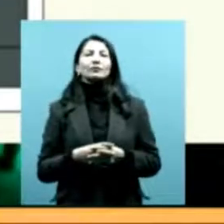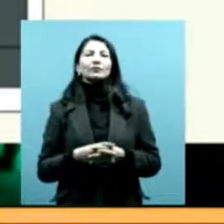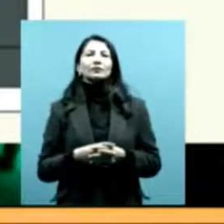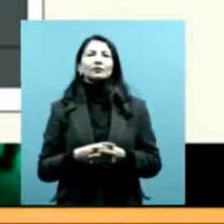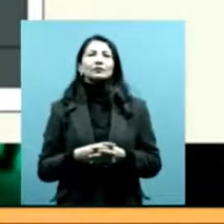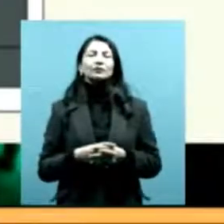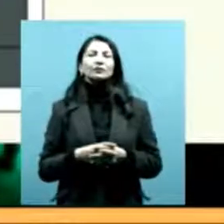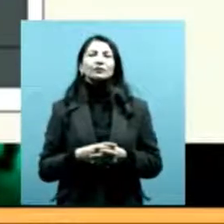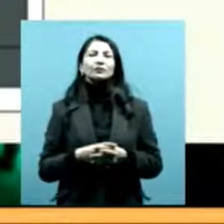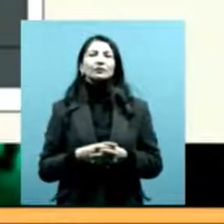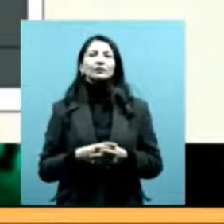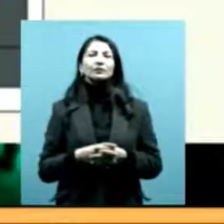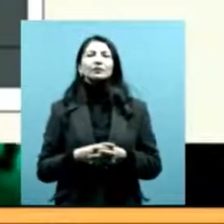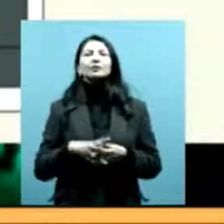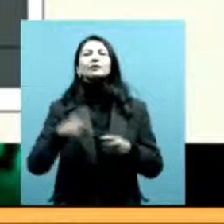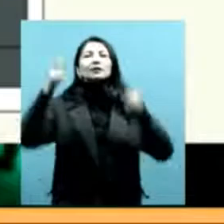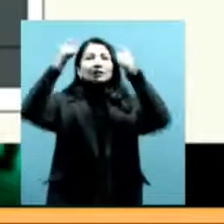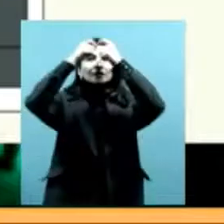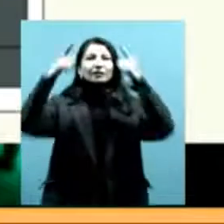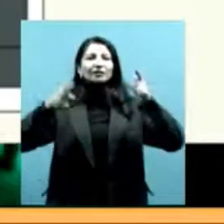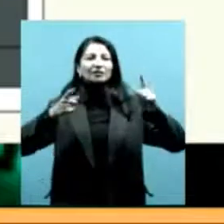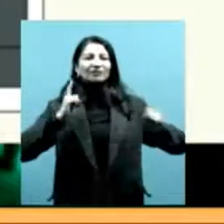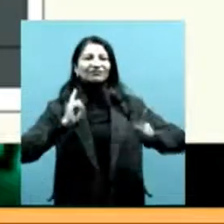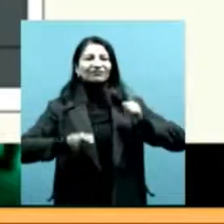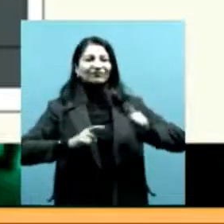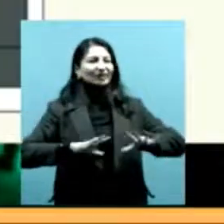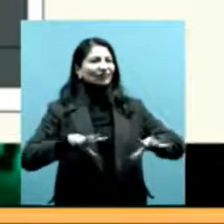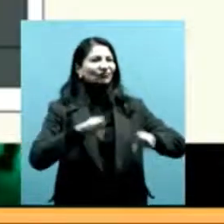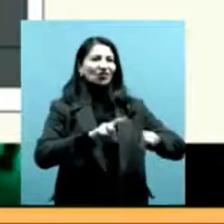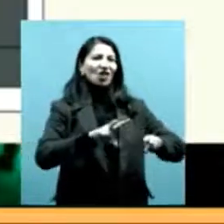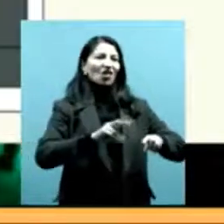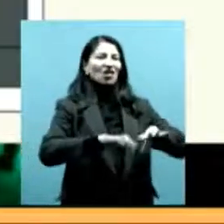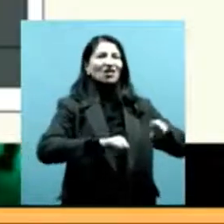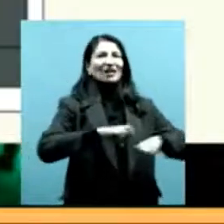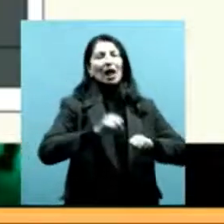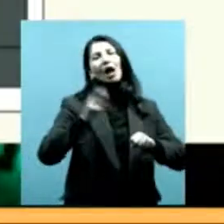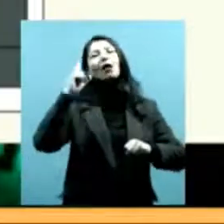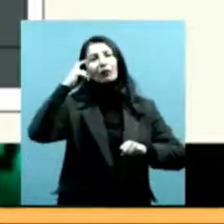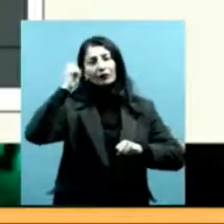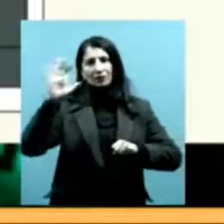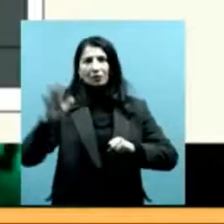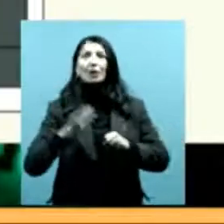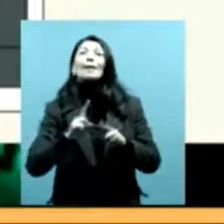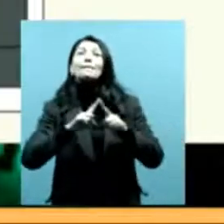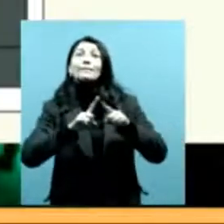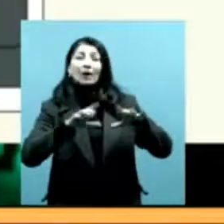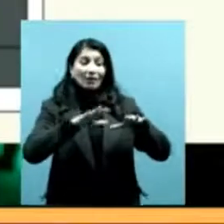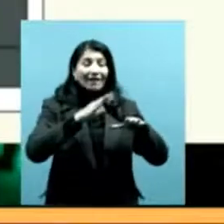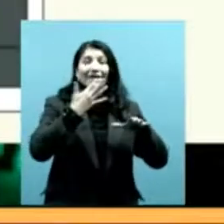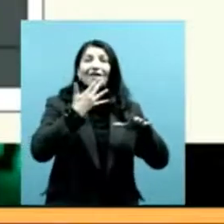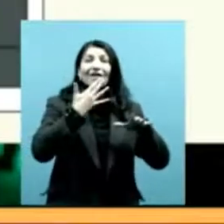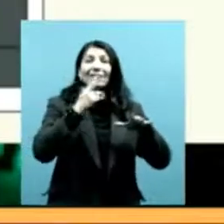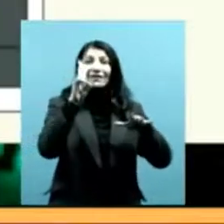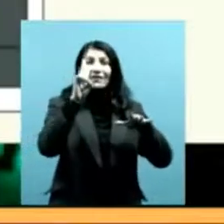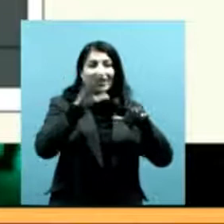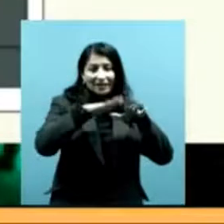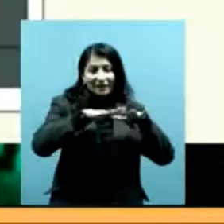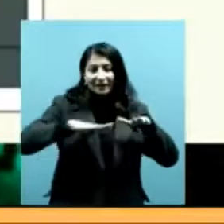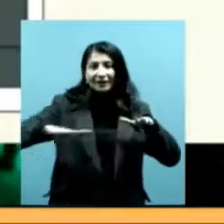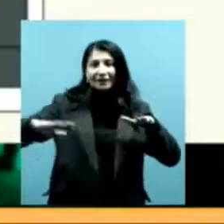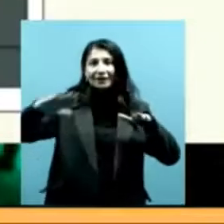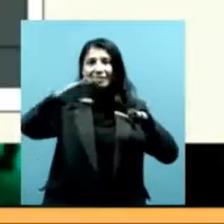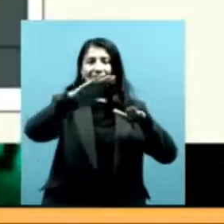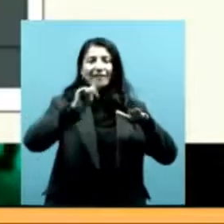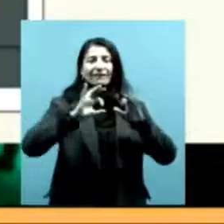O sea, ya el Estado se impuso sobre ese territorio, ¿sí? Entonces cuando regresan esta parte verde es lo que van ocupando las